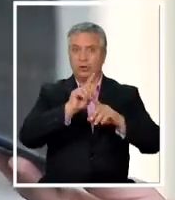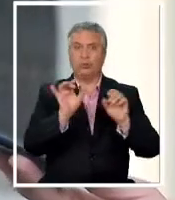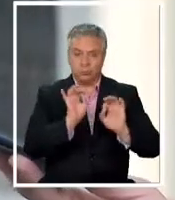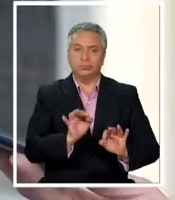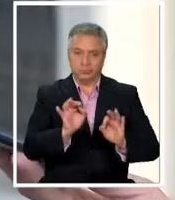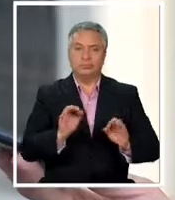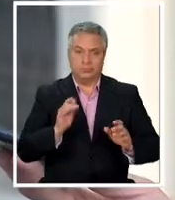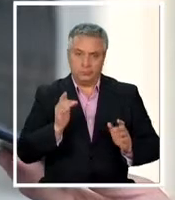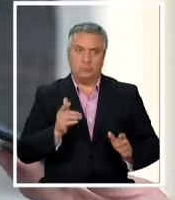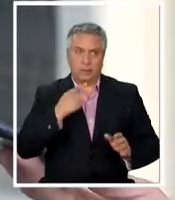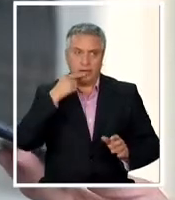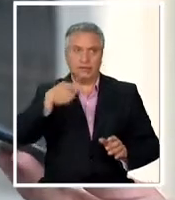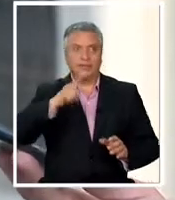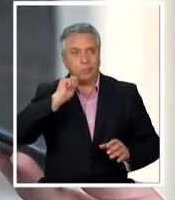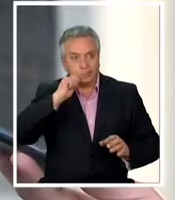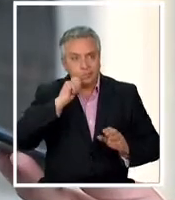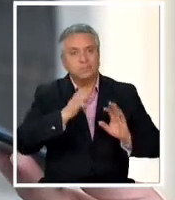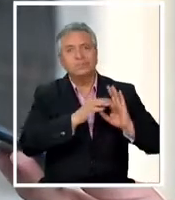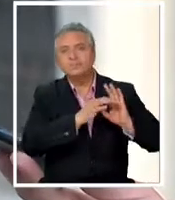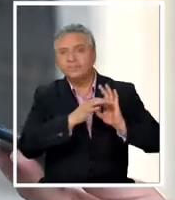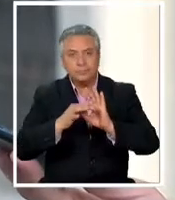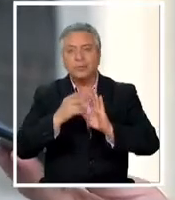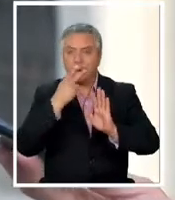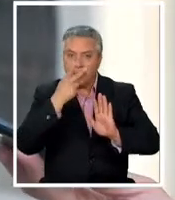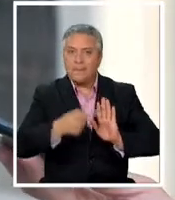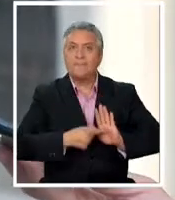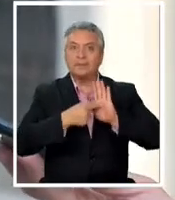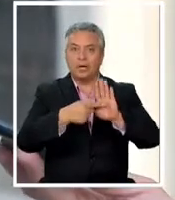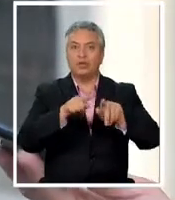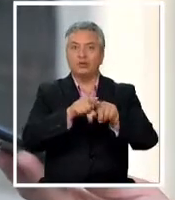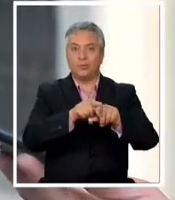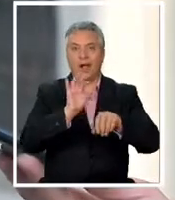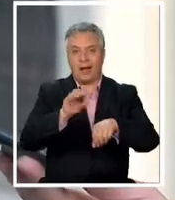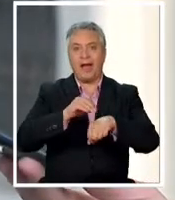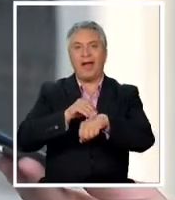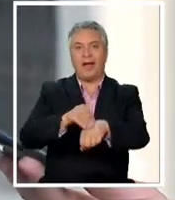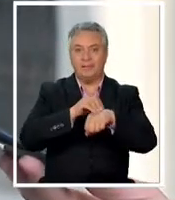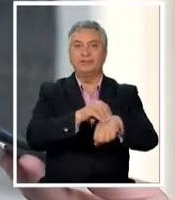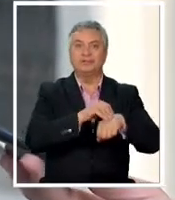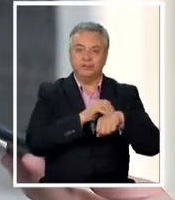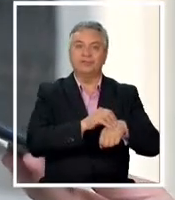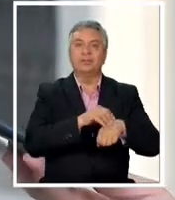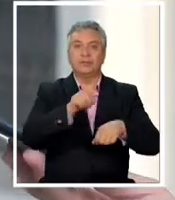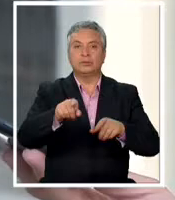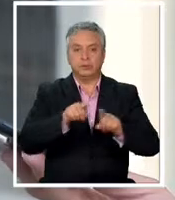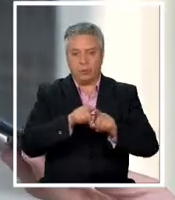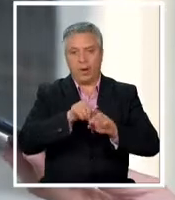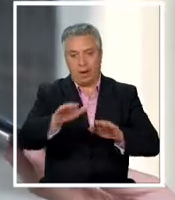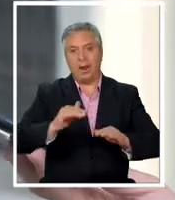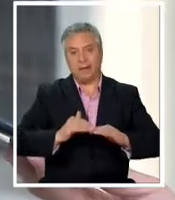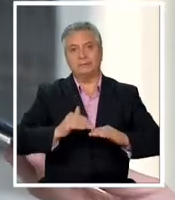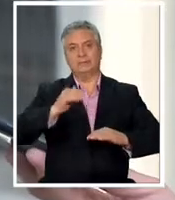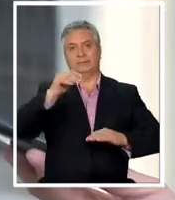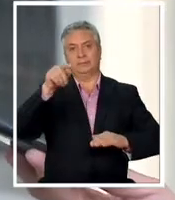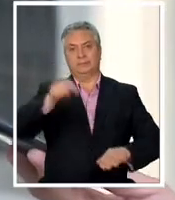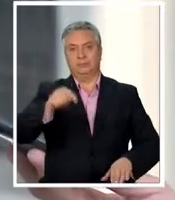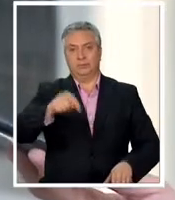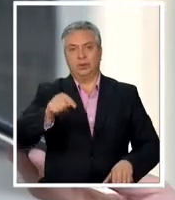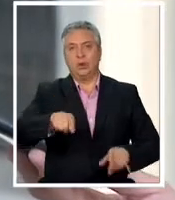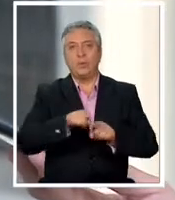De manera que eso implica que se puedan presentar indicaciones en el sentido de llenar en este caso un